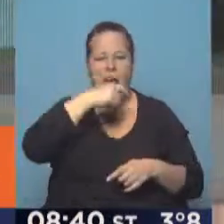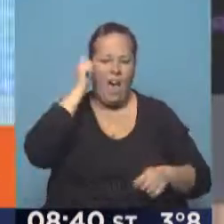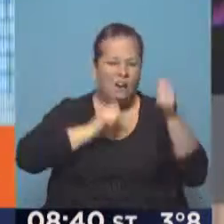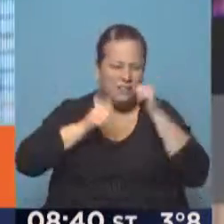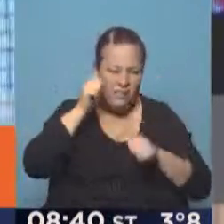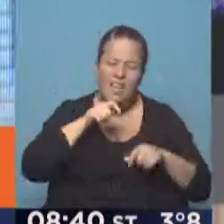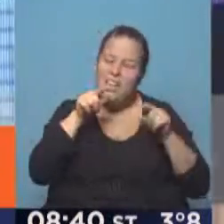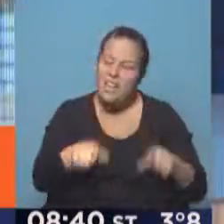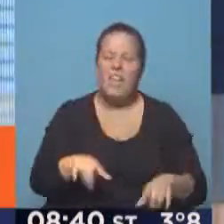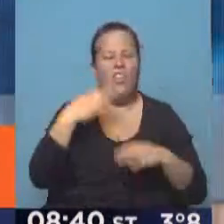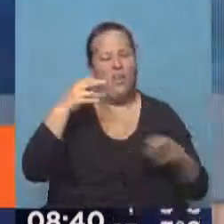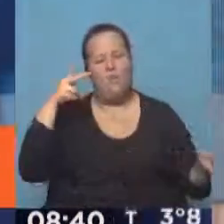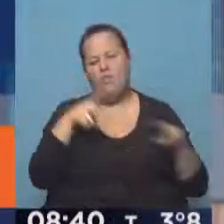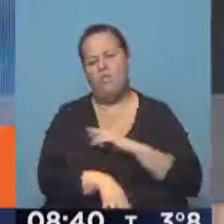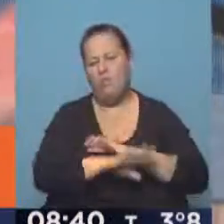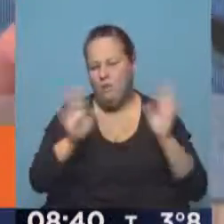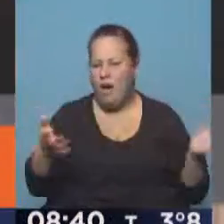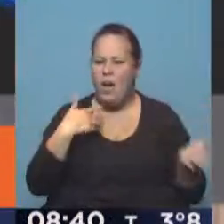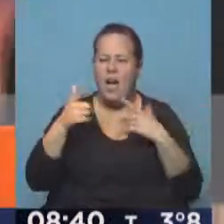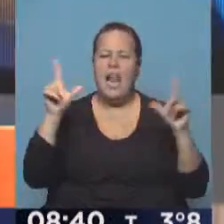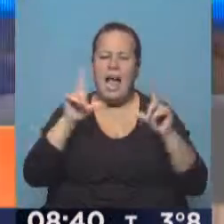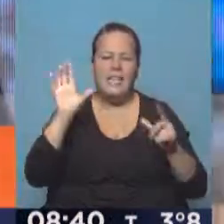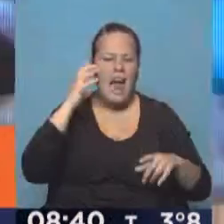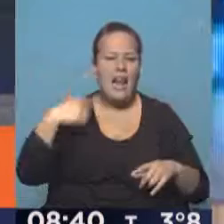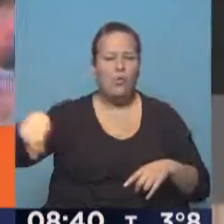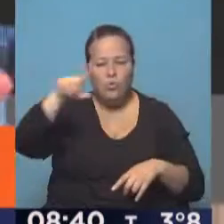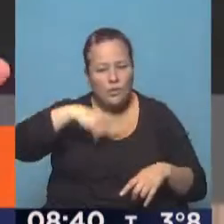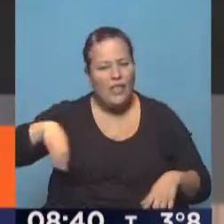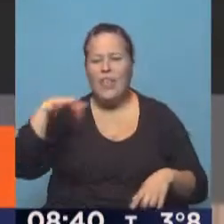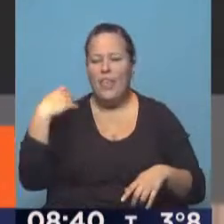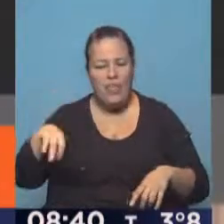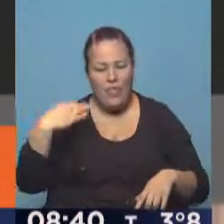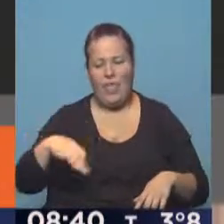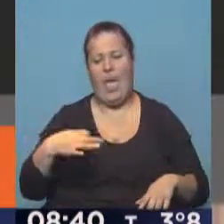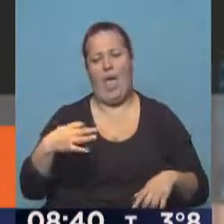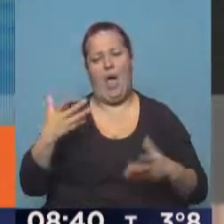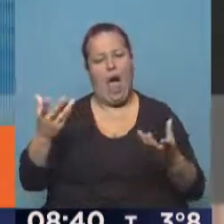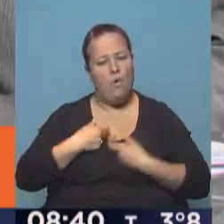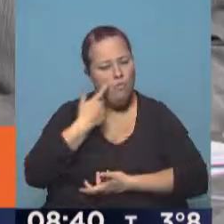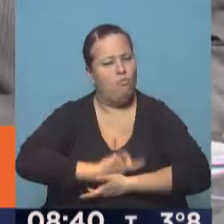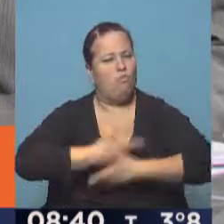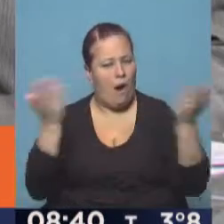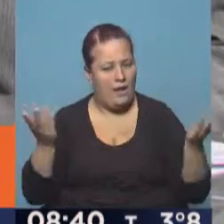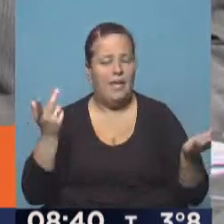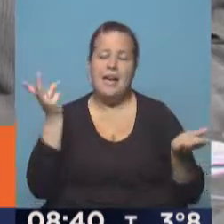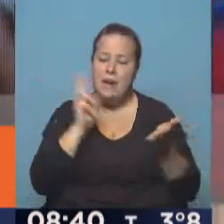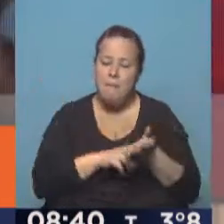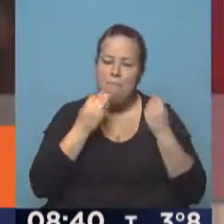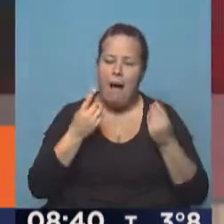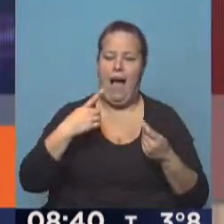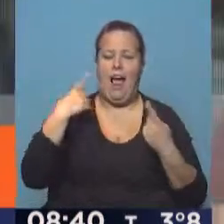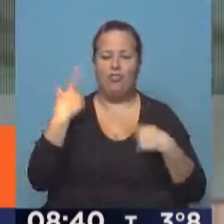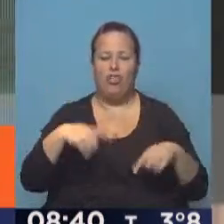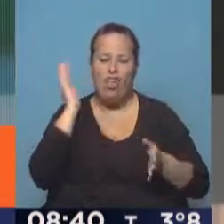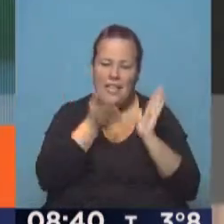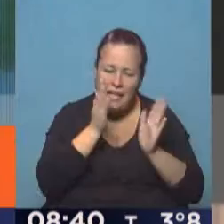Pero estas cosas son las que tenemos que poner a la mesa de debate, los medios de comunicación y ustedes tienen que hacer de esto público. Vuelvo a repetir, para que todo tipo de